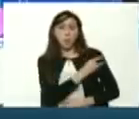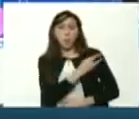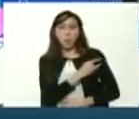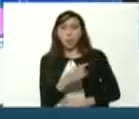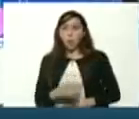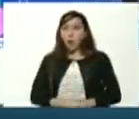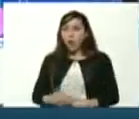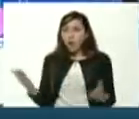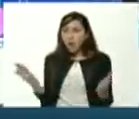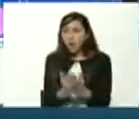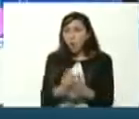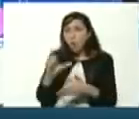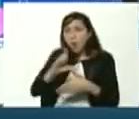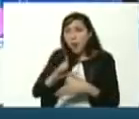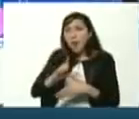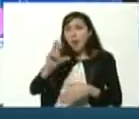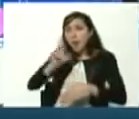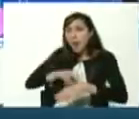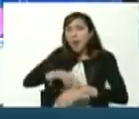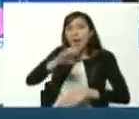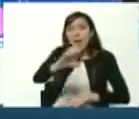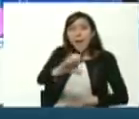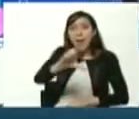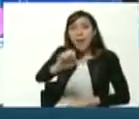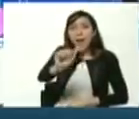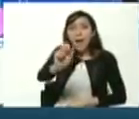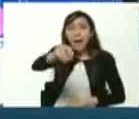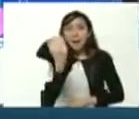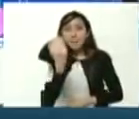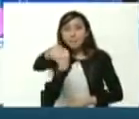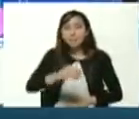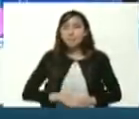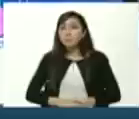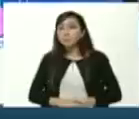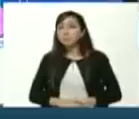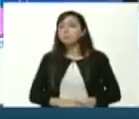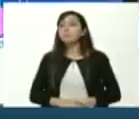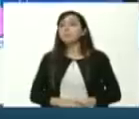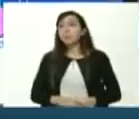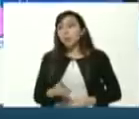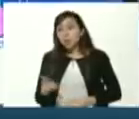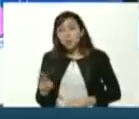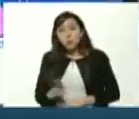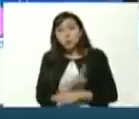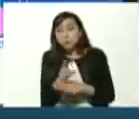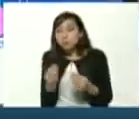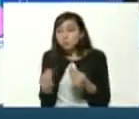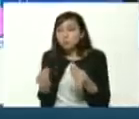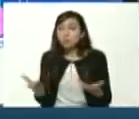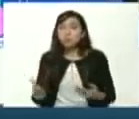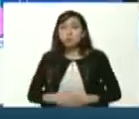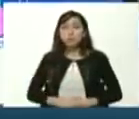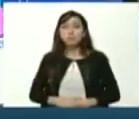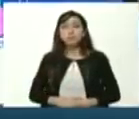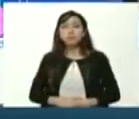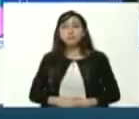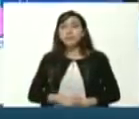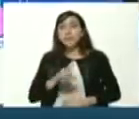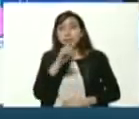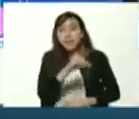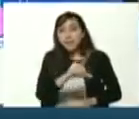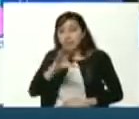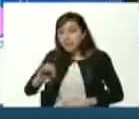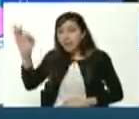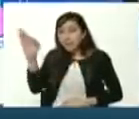escuela latinoamericana de medicina la ELAM pero está subutilizada está al 10%